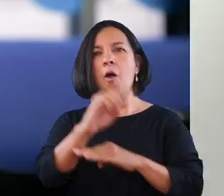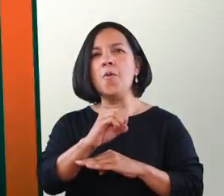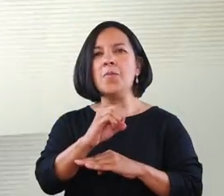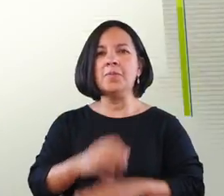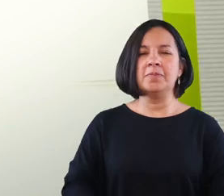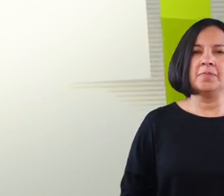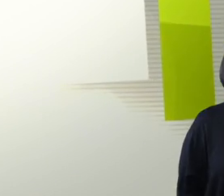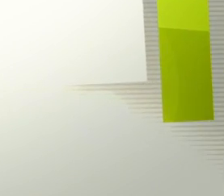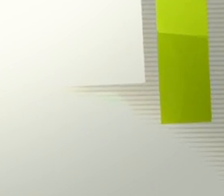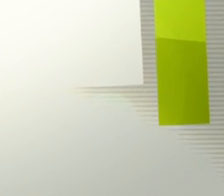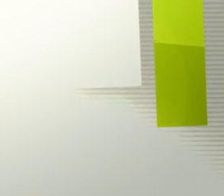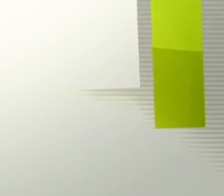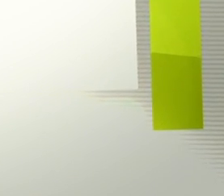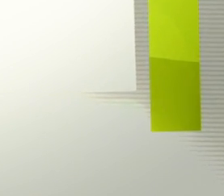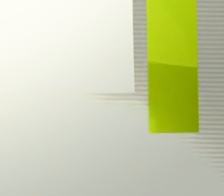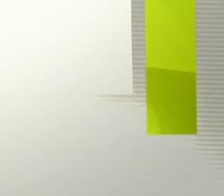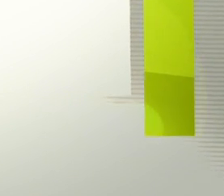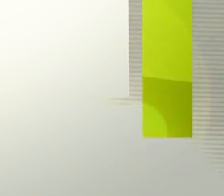género.